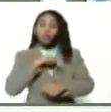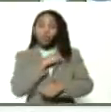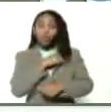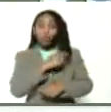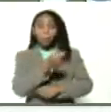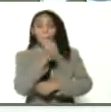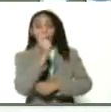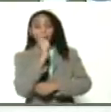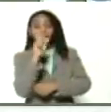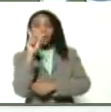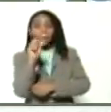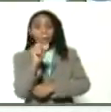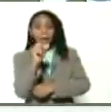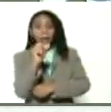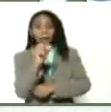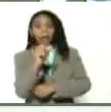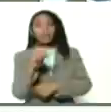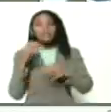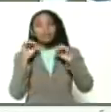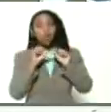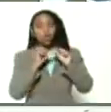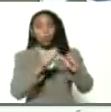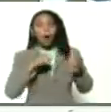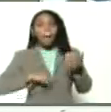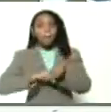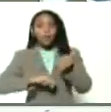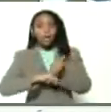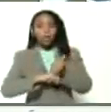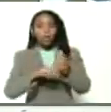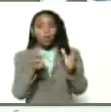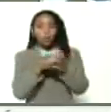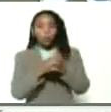pescadores también artesanales seguimos apoyando a nuestro sector.